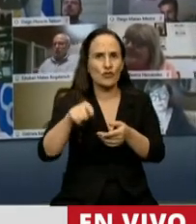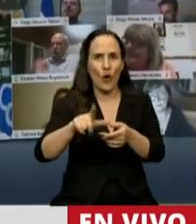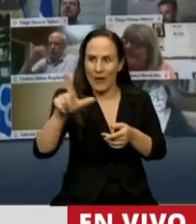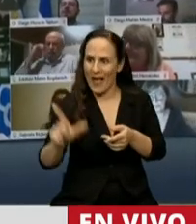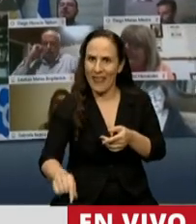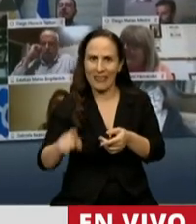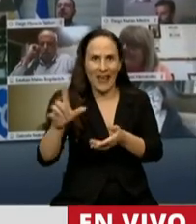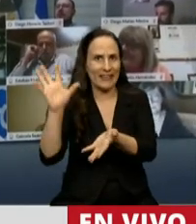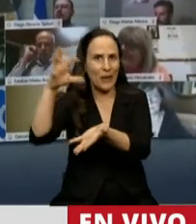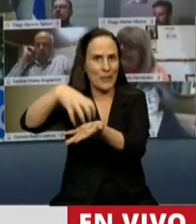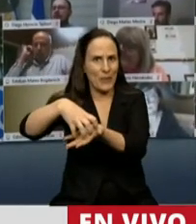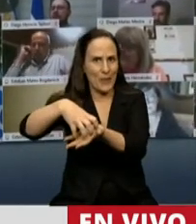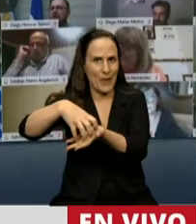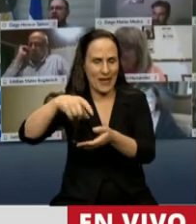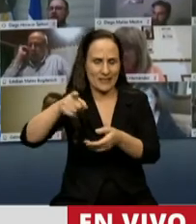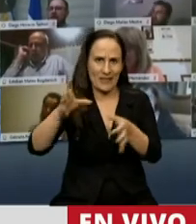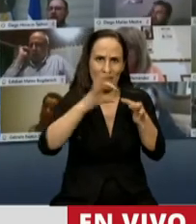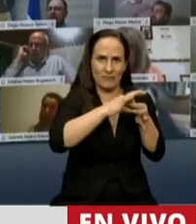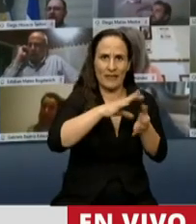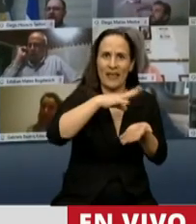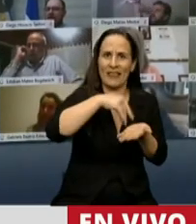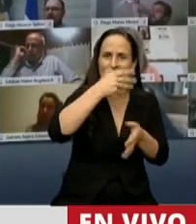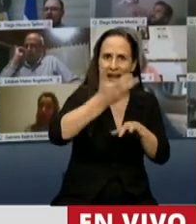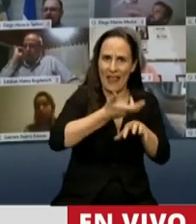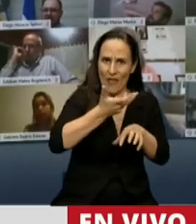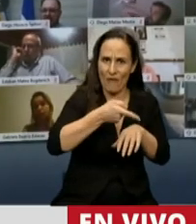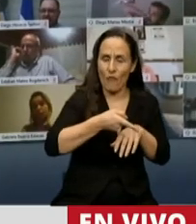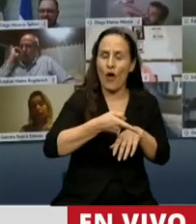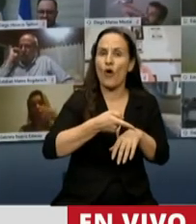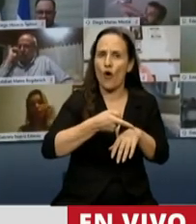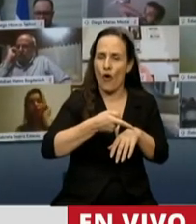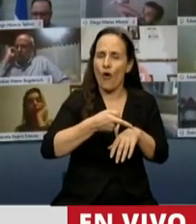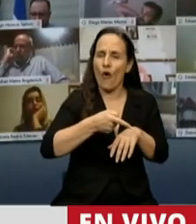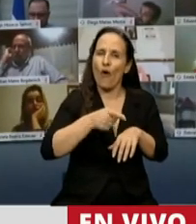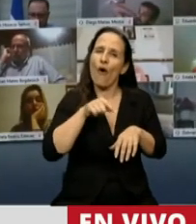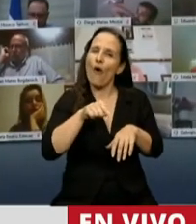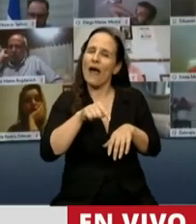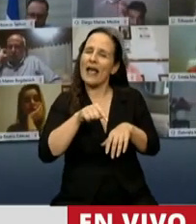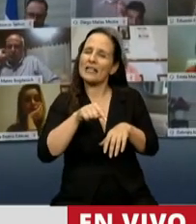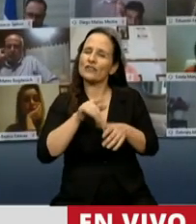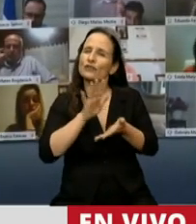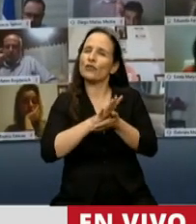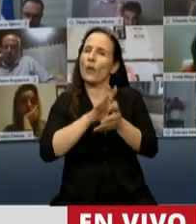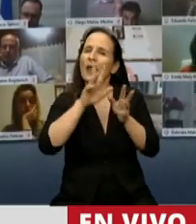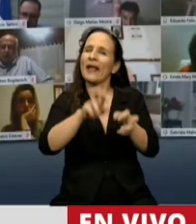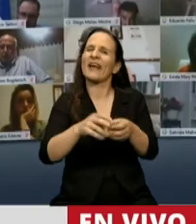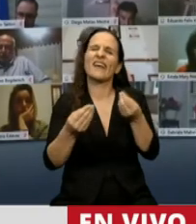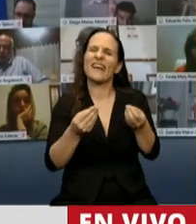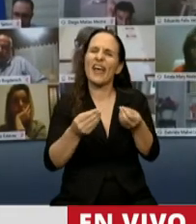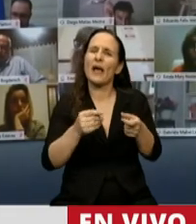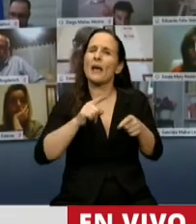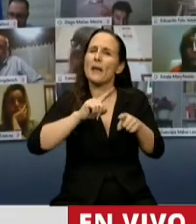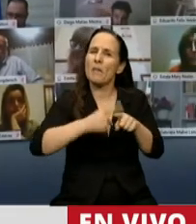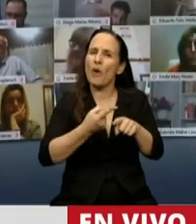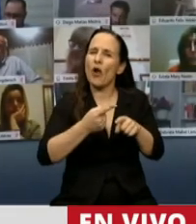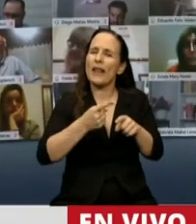antártico en la provincia de Tierra del Fuego. Son temas que dan una mirada global a lo que son políticas sobre